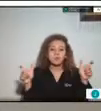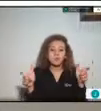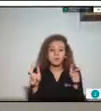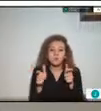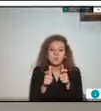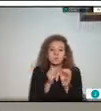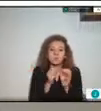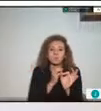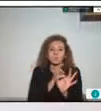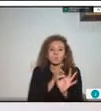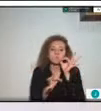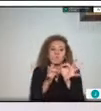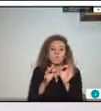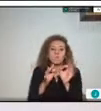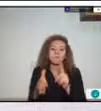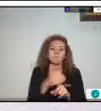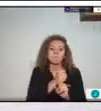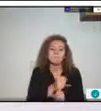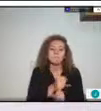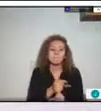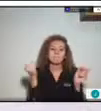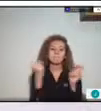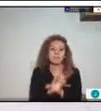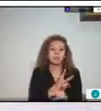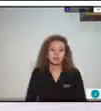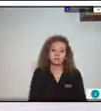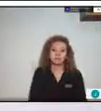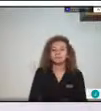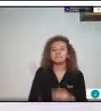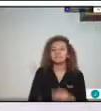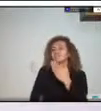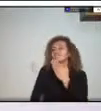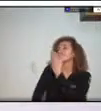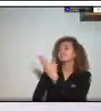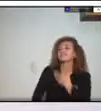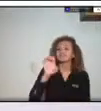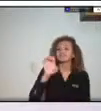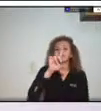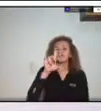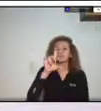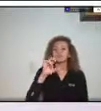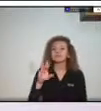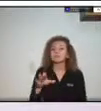muchísimas gracias doctora Elizabeth no sé si doctor Wilson arquitecto ya